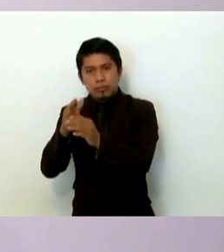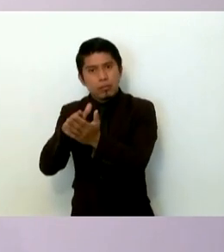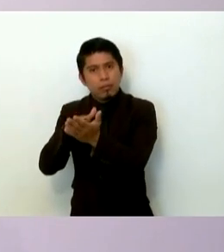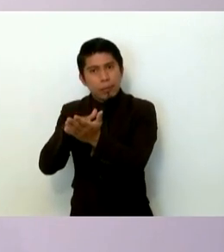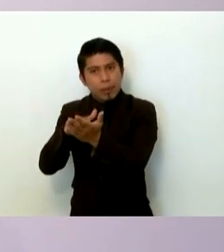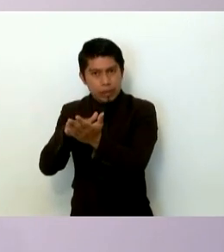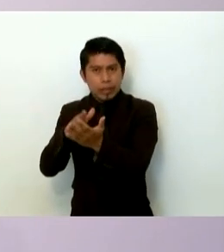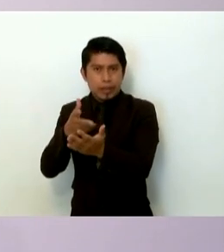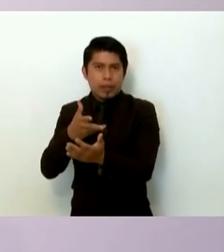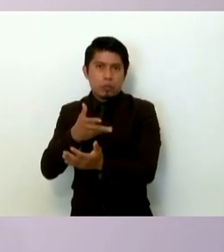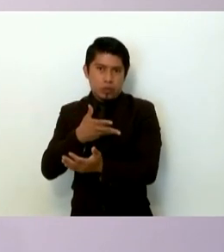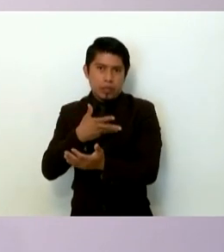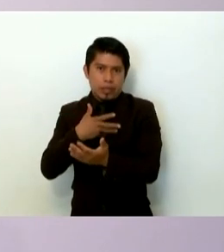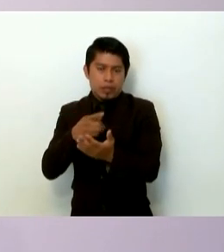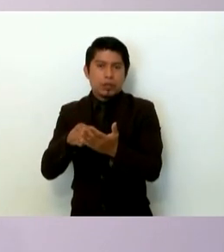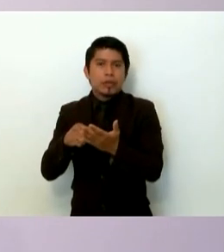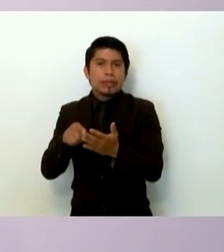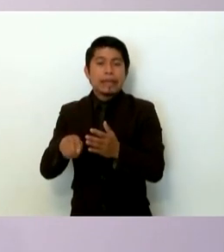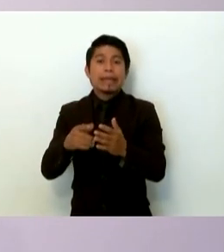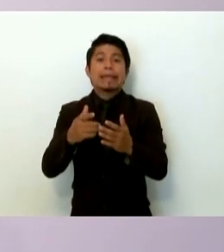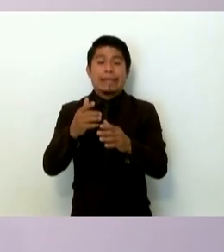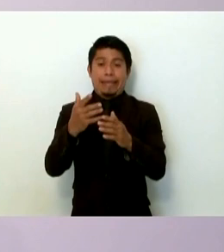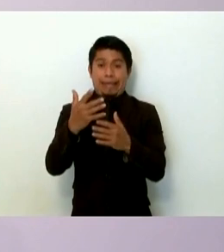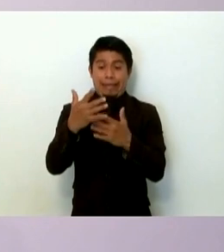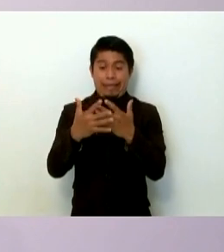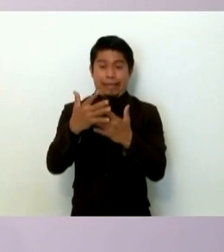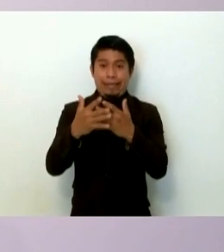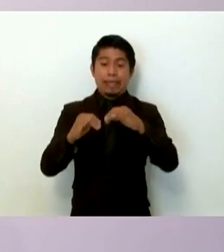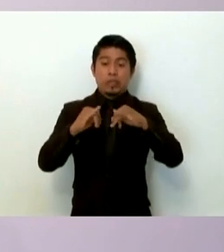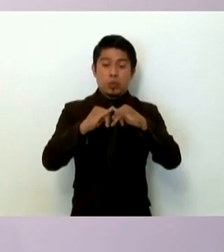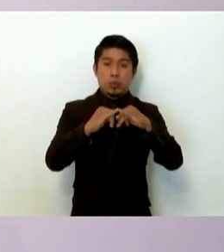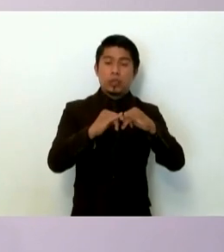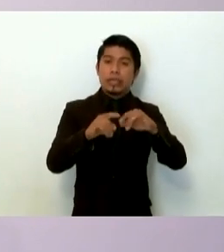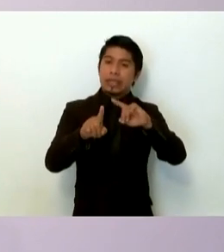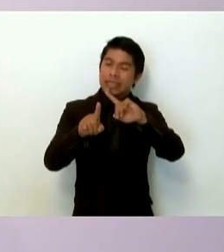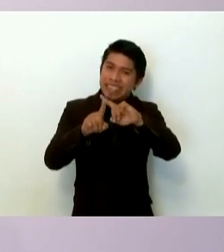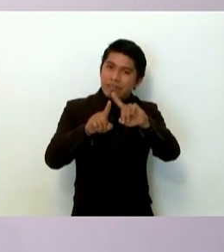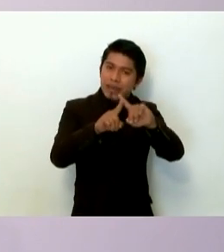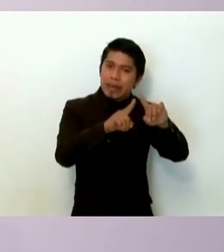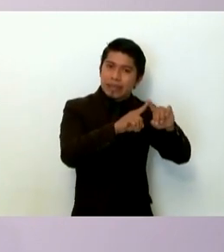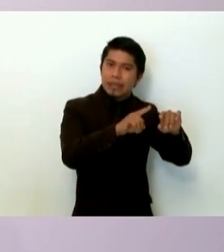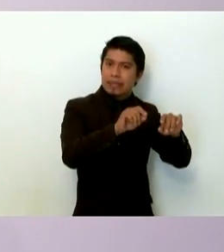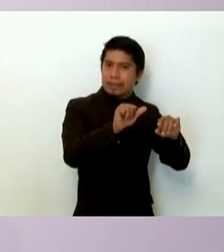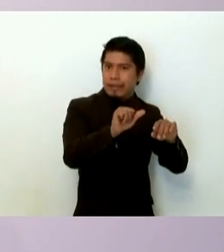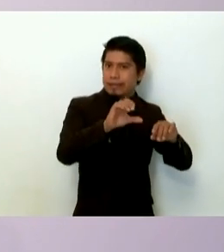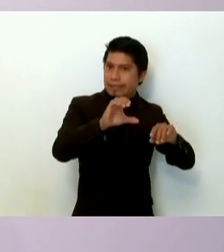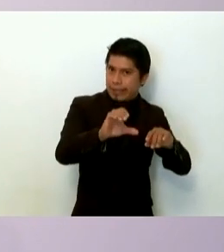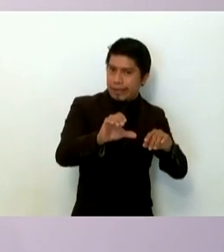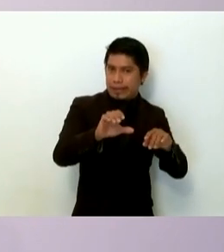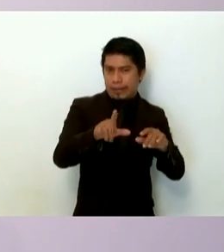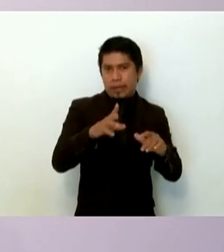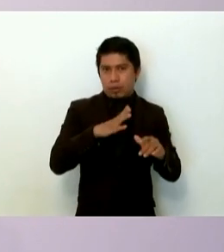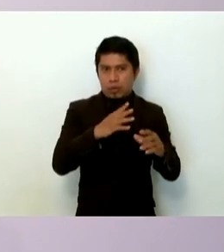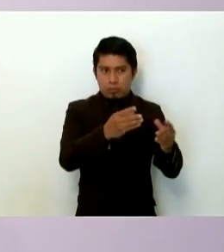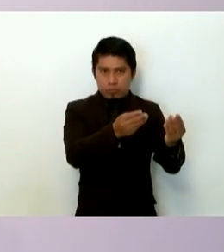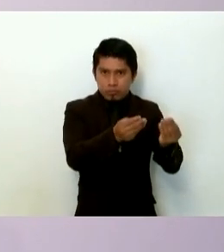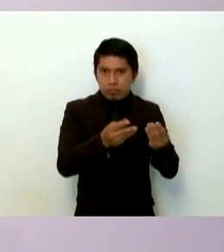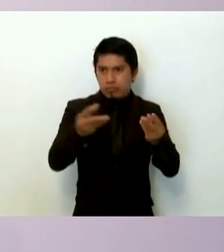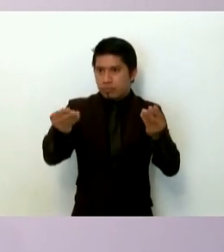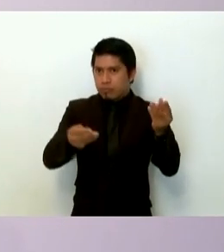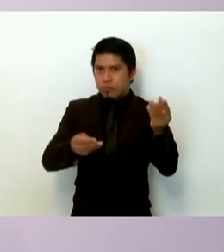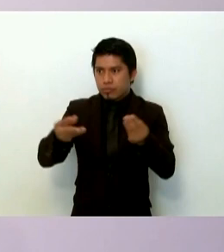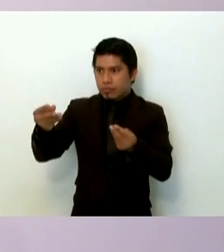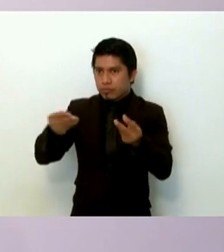a las que hemos tenido, de 15 instituciones públicas y organizaciones de la sociedad civil que nos han proporcionado,